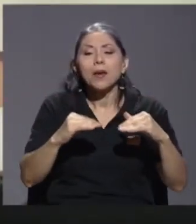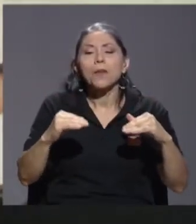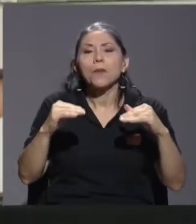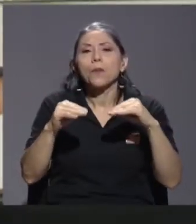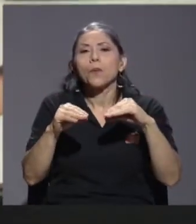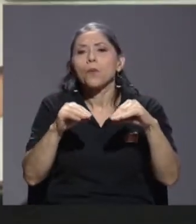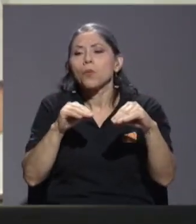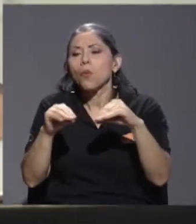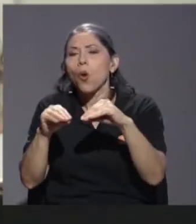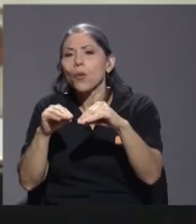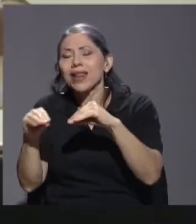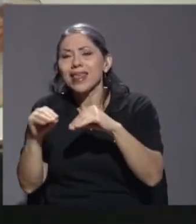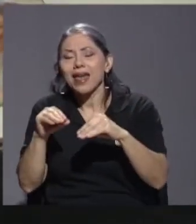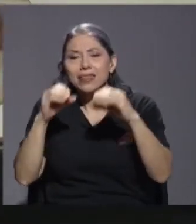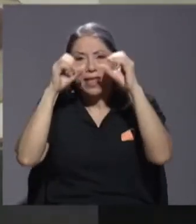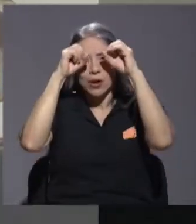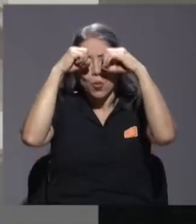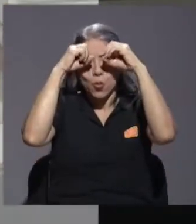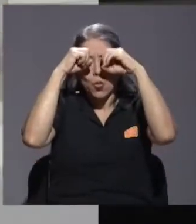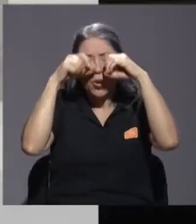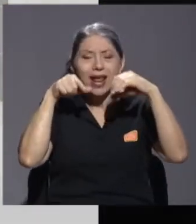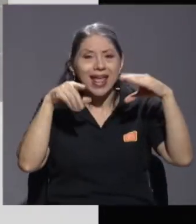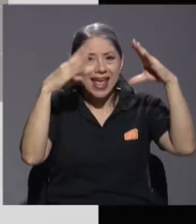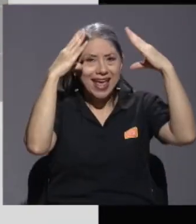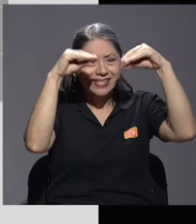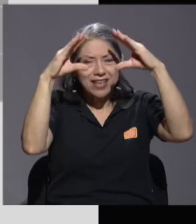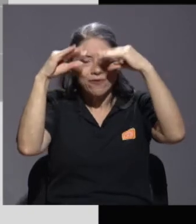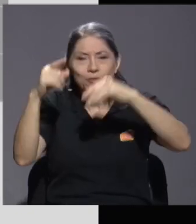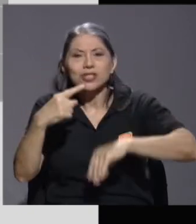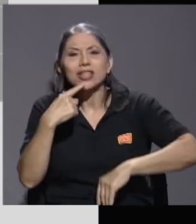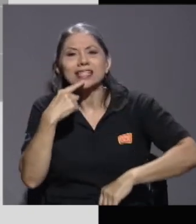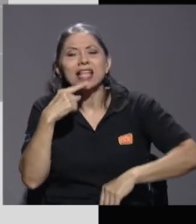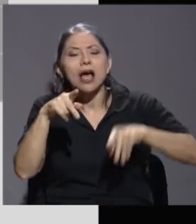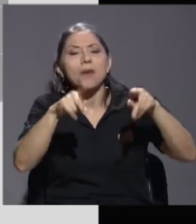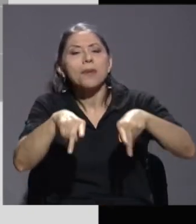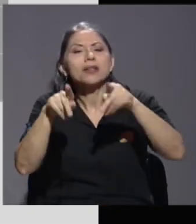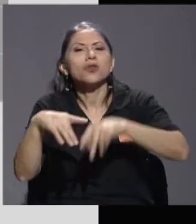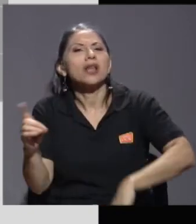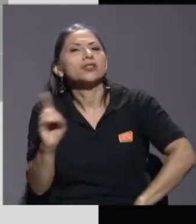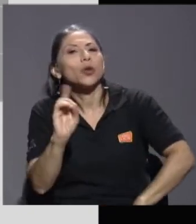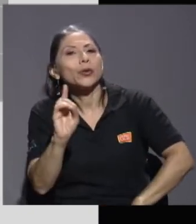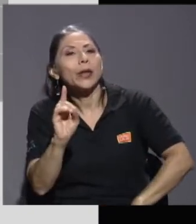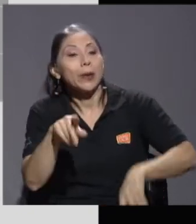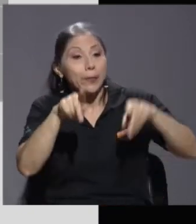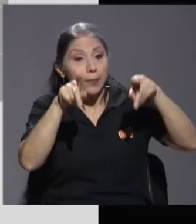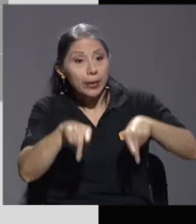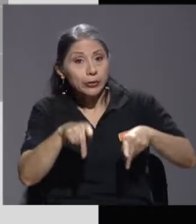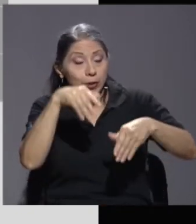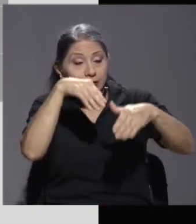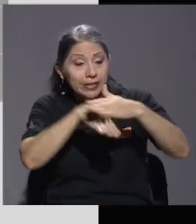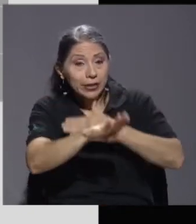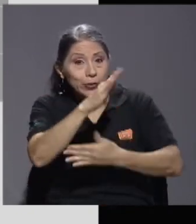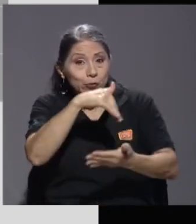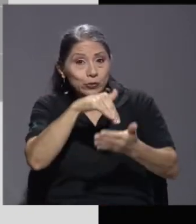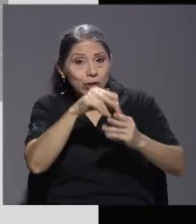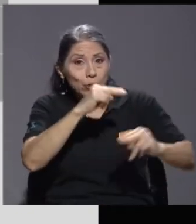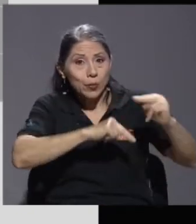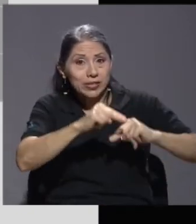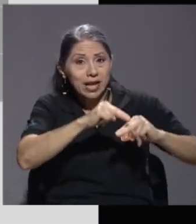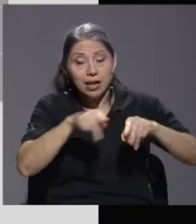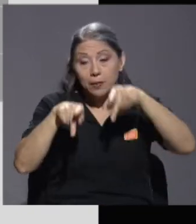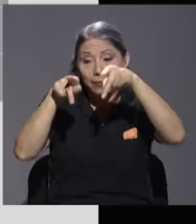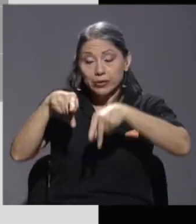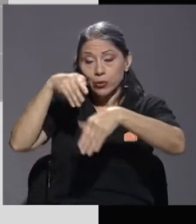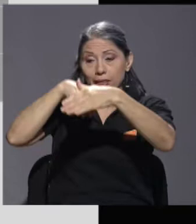información lo que nos decía es dónde estaban las personas, ¿verdad? Si estaban en centros comerciales, estaban en restaurantes, si estaban